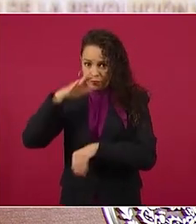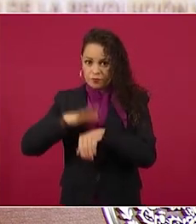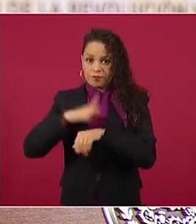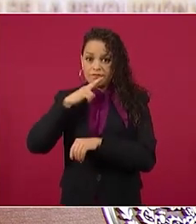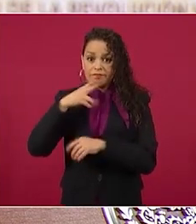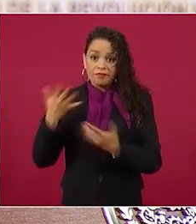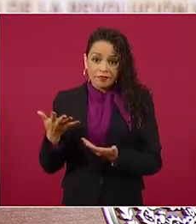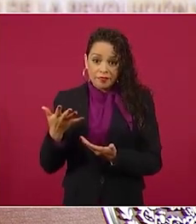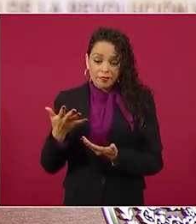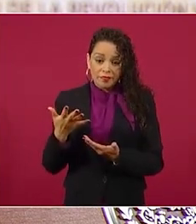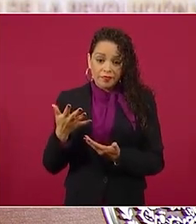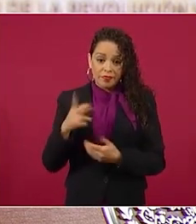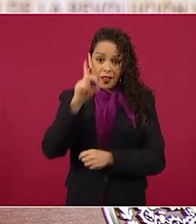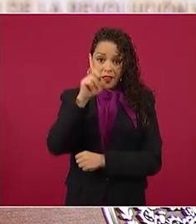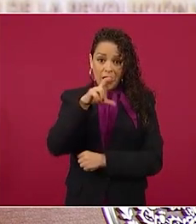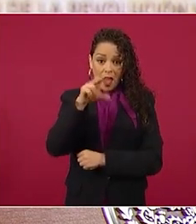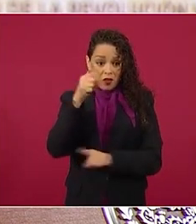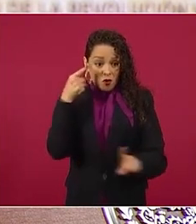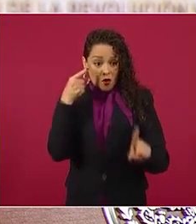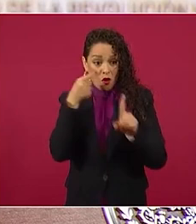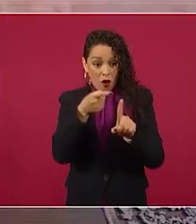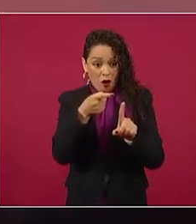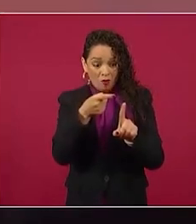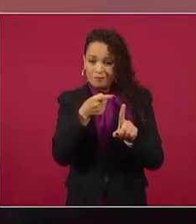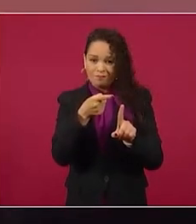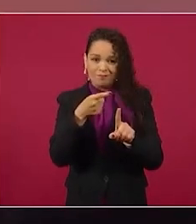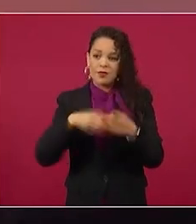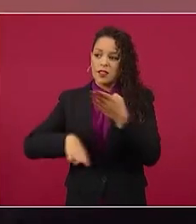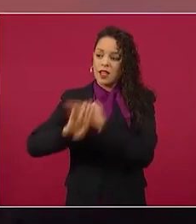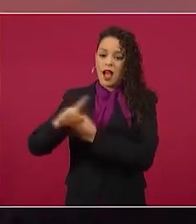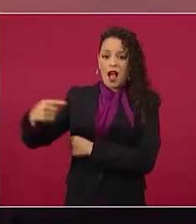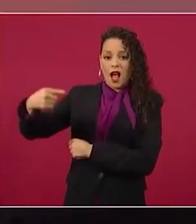los dañen, es en contra mía.